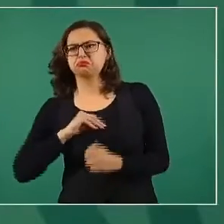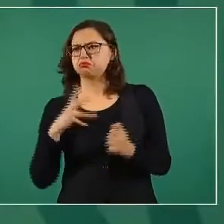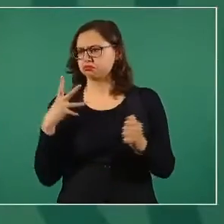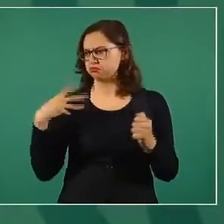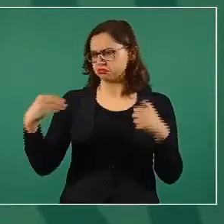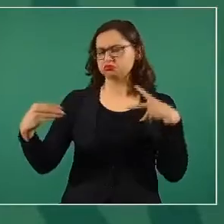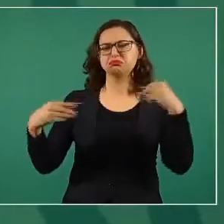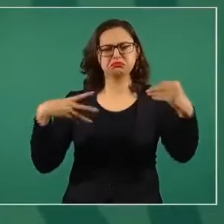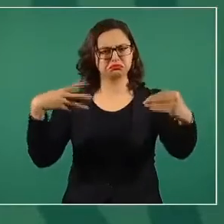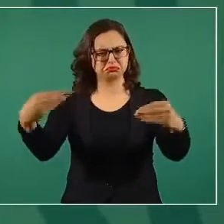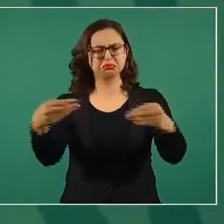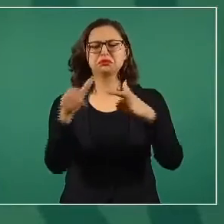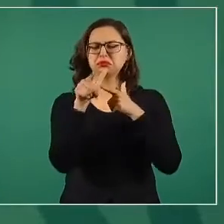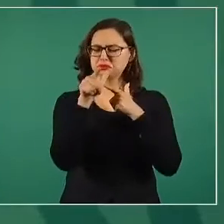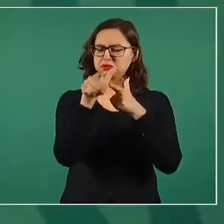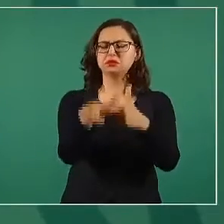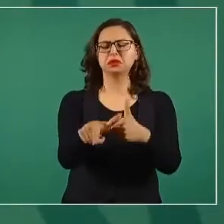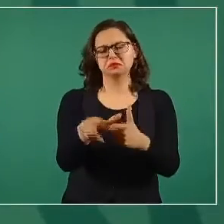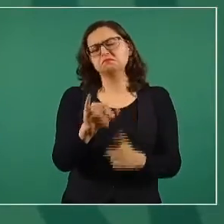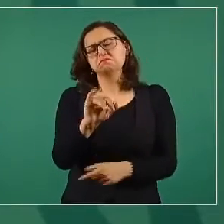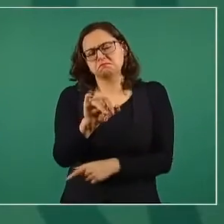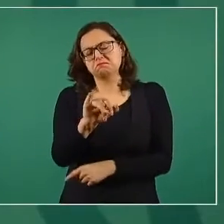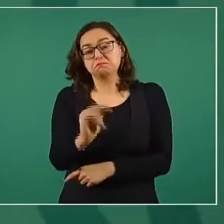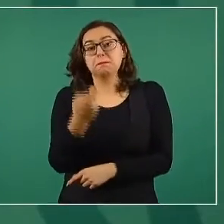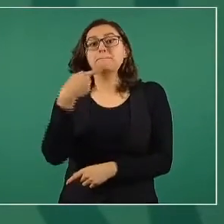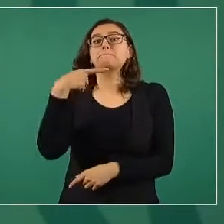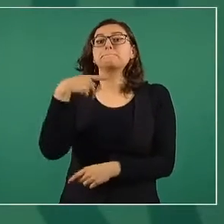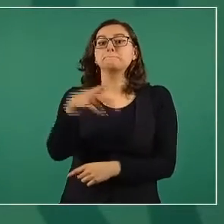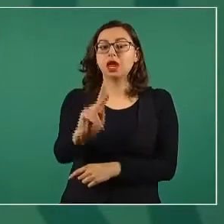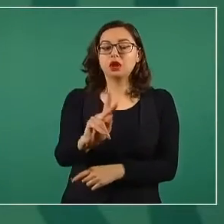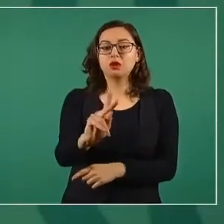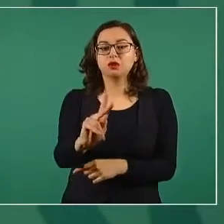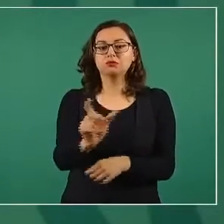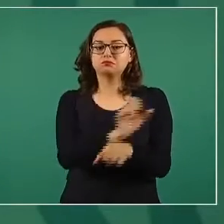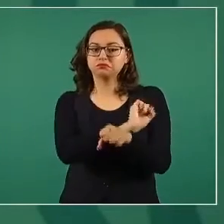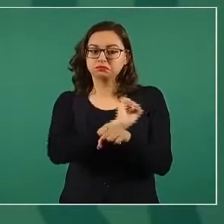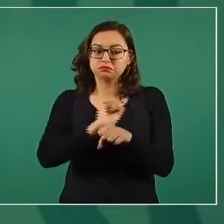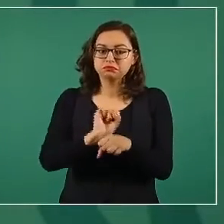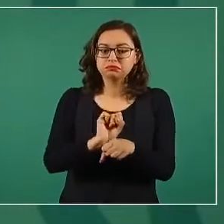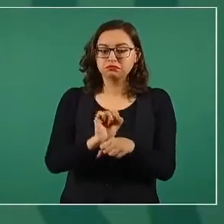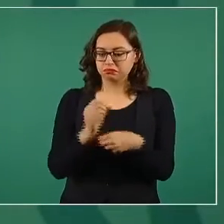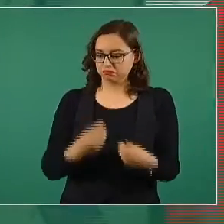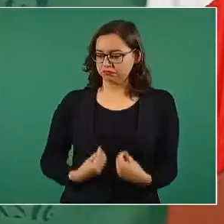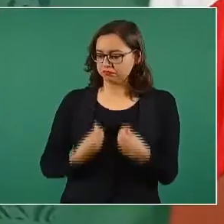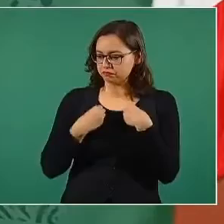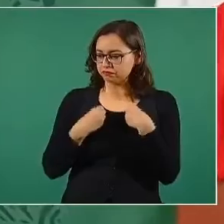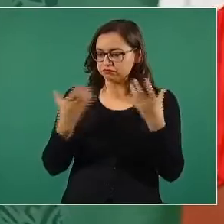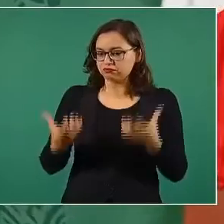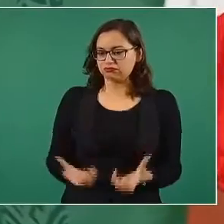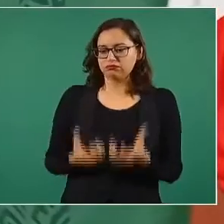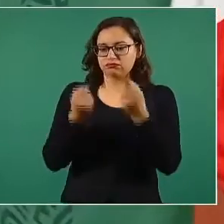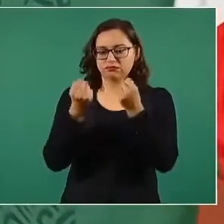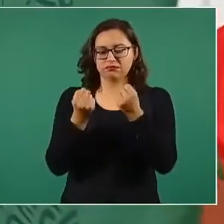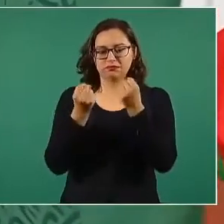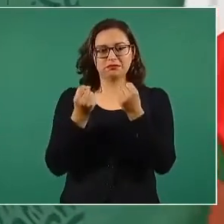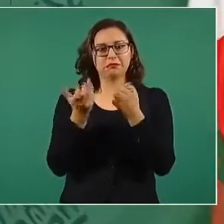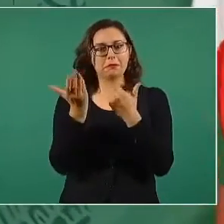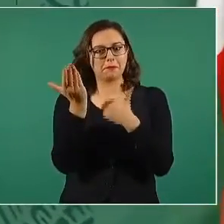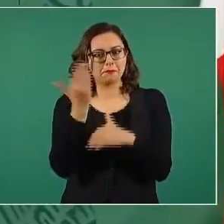más posibilidades de salir adelante, de salvar nuestras vidas si